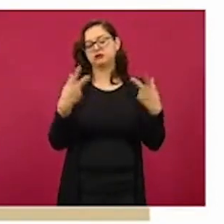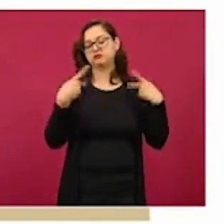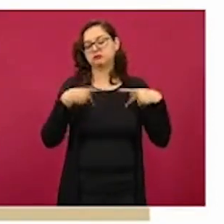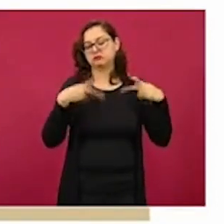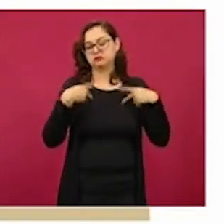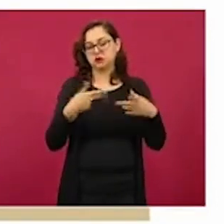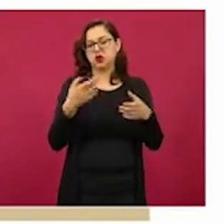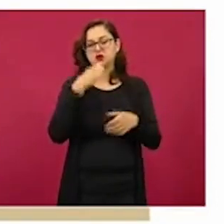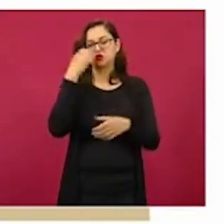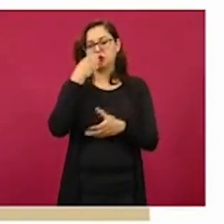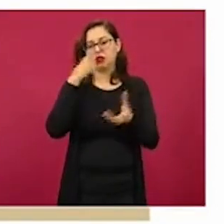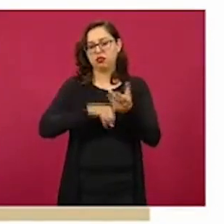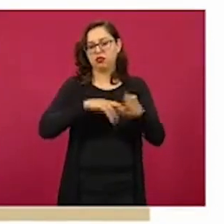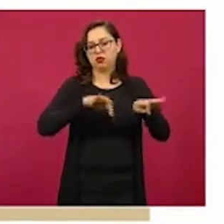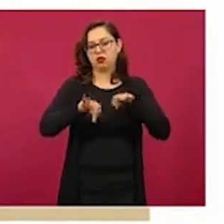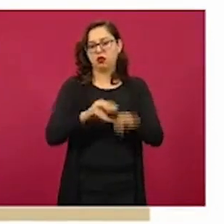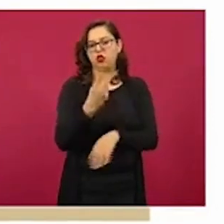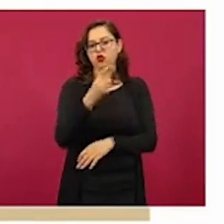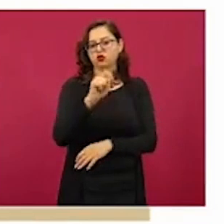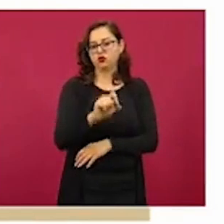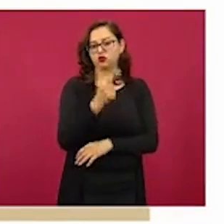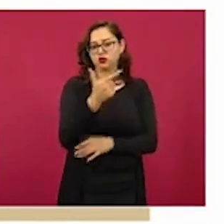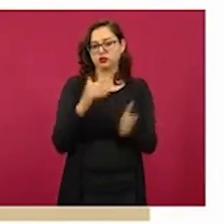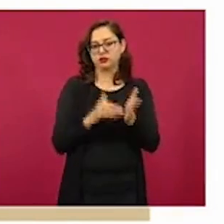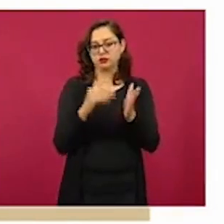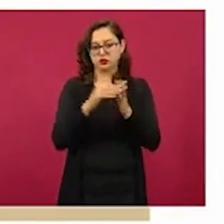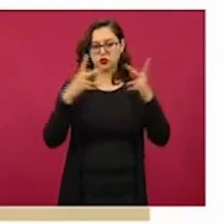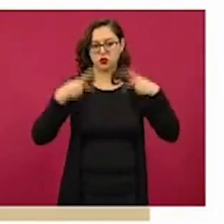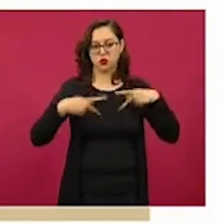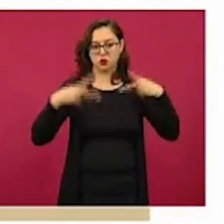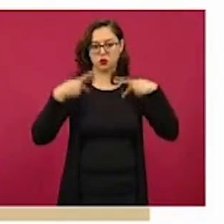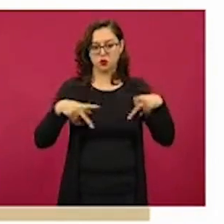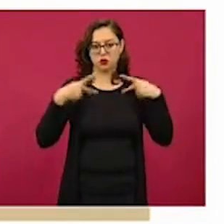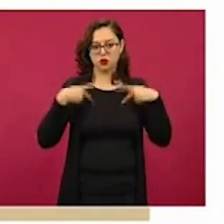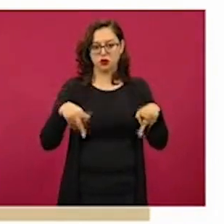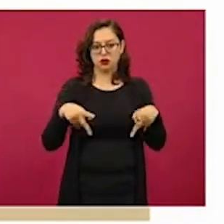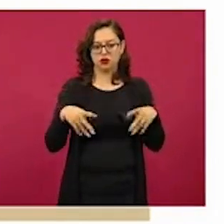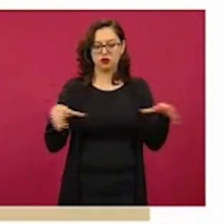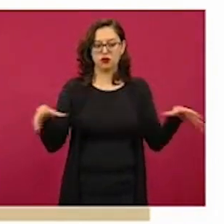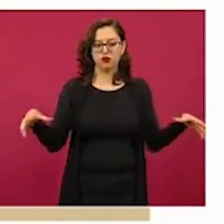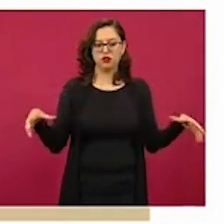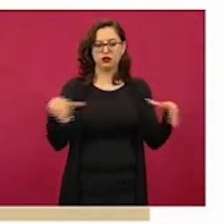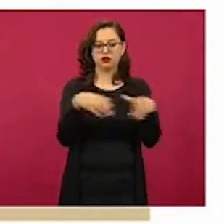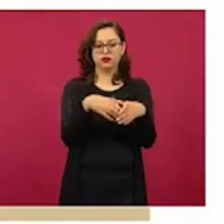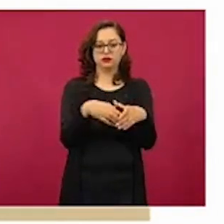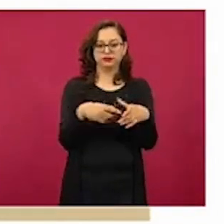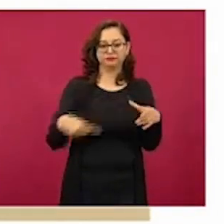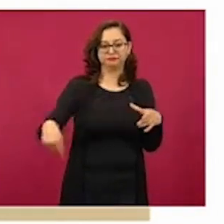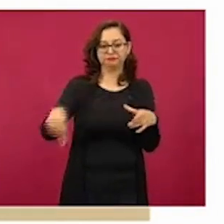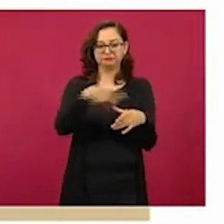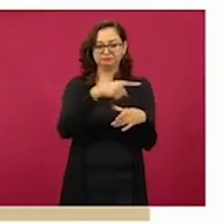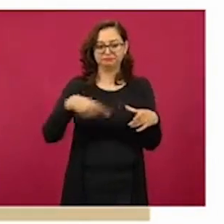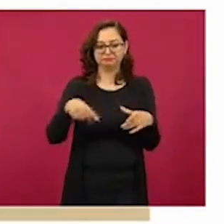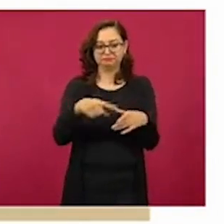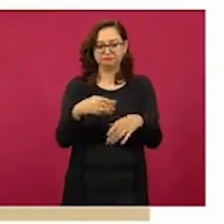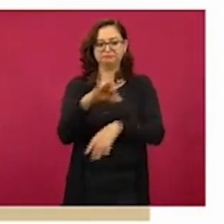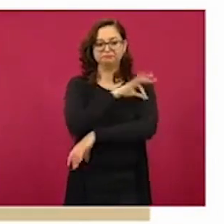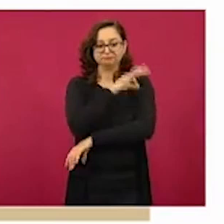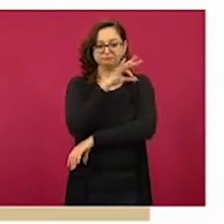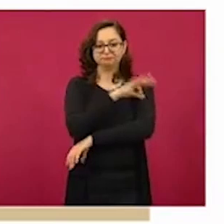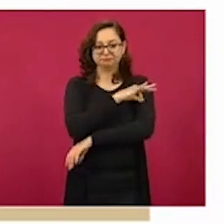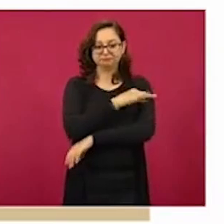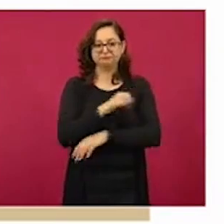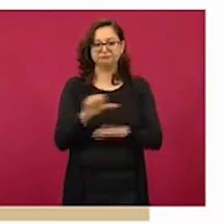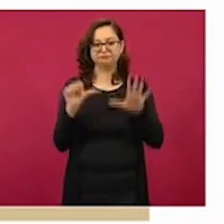acuerdo a la logística convocatoria sumada a la de salud por la Secretaría de Educación Pública y se arrancará en